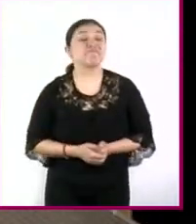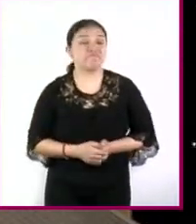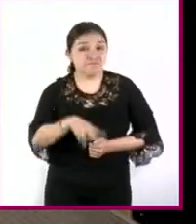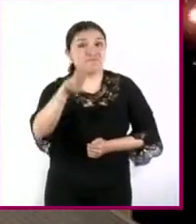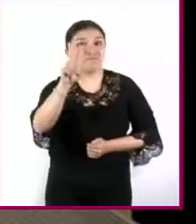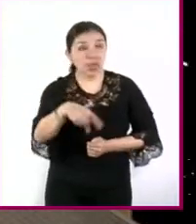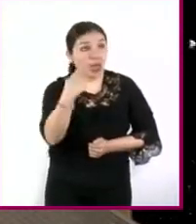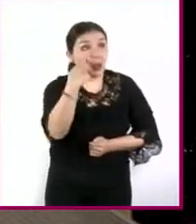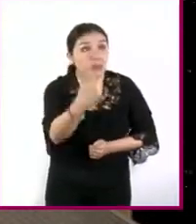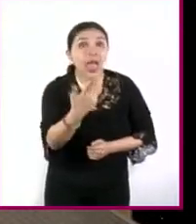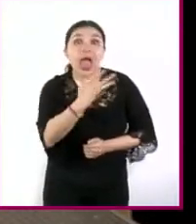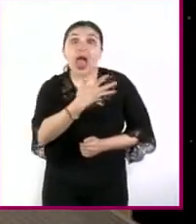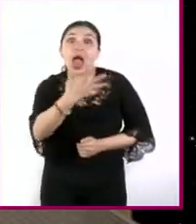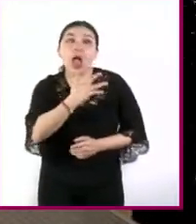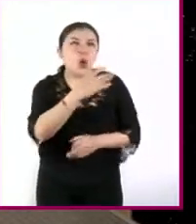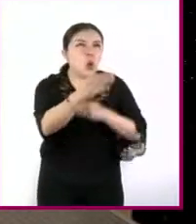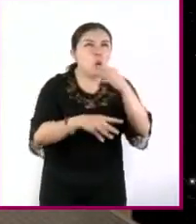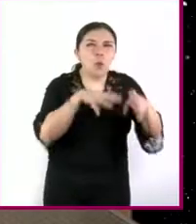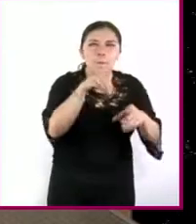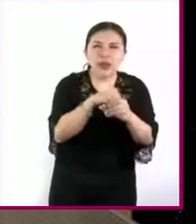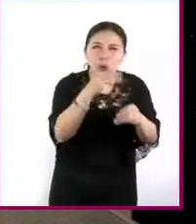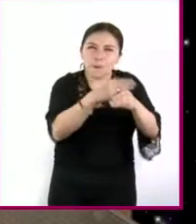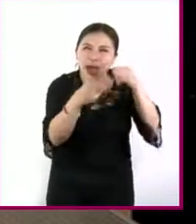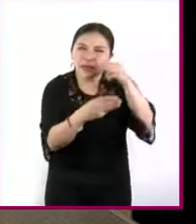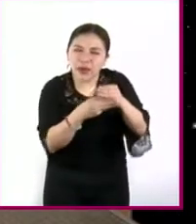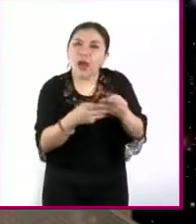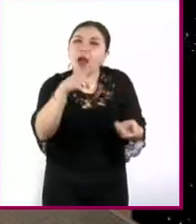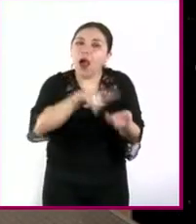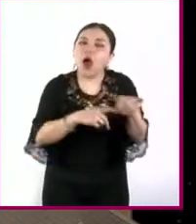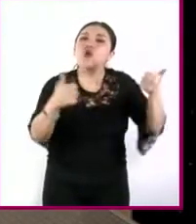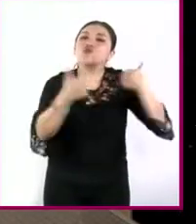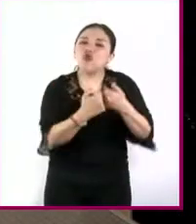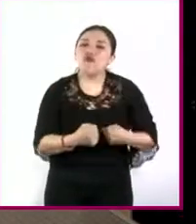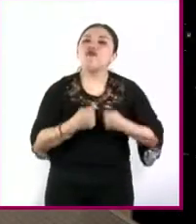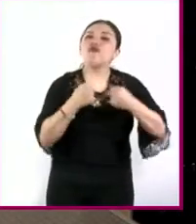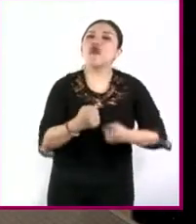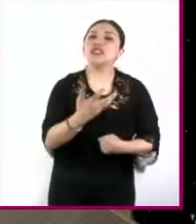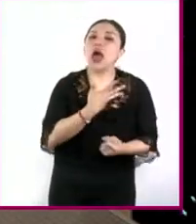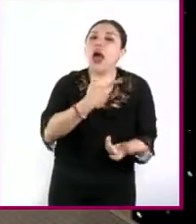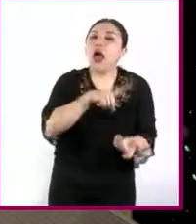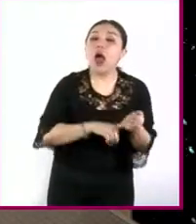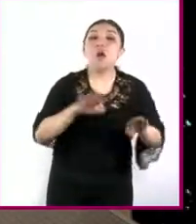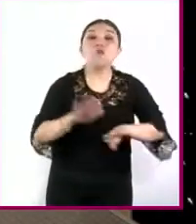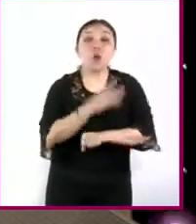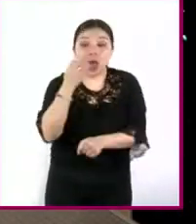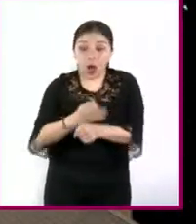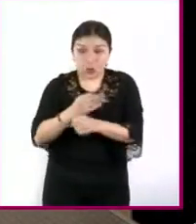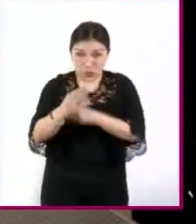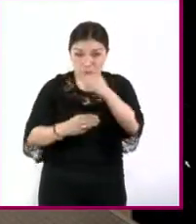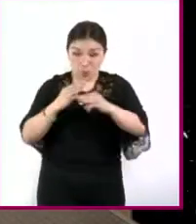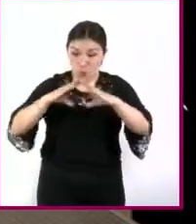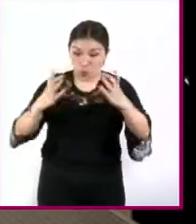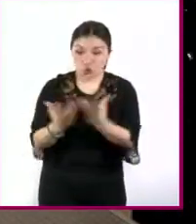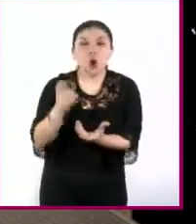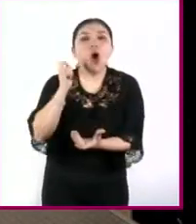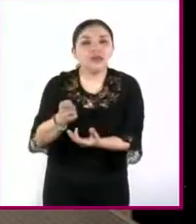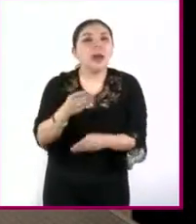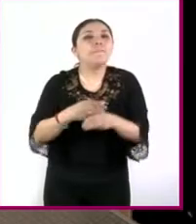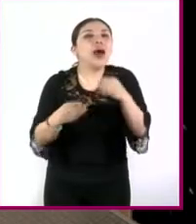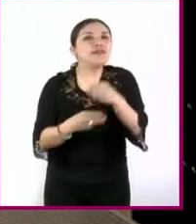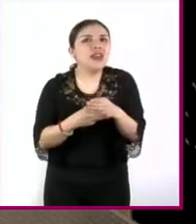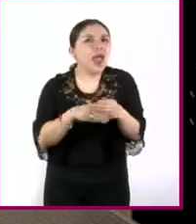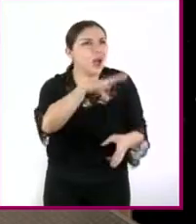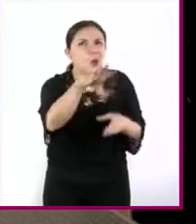lo que existe y tiene lugar en él responde a la aplicación de alguna de estas fuerzas y es que vivimos en un mundo que es materia todo es